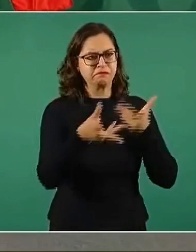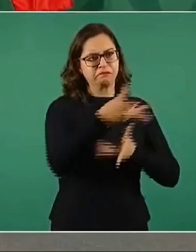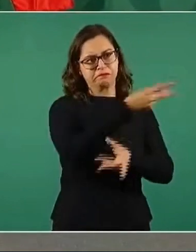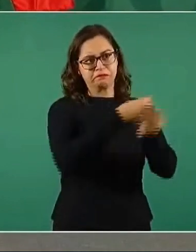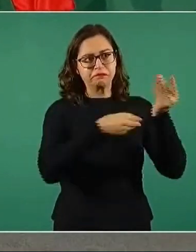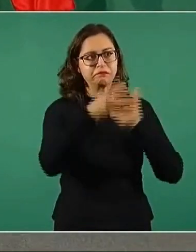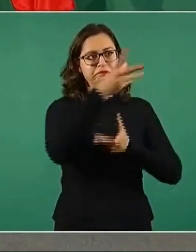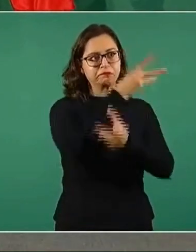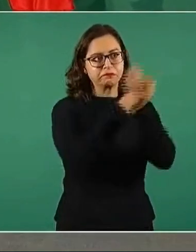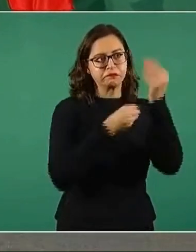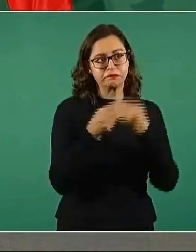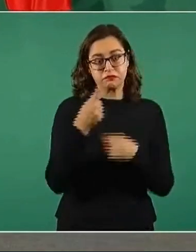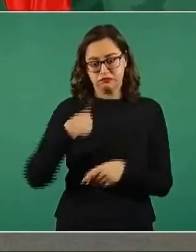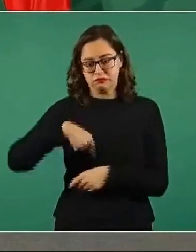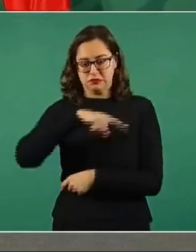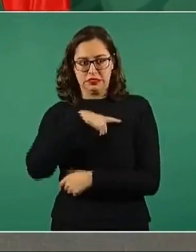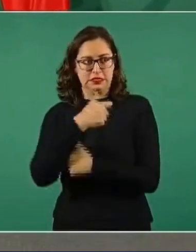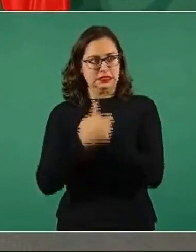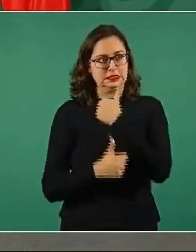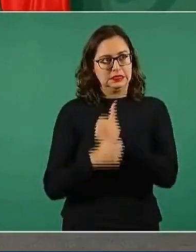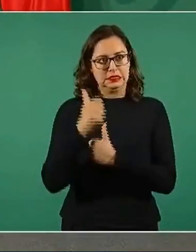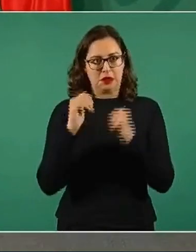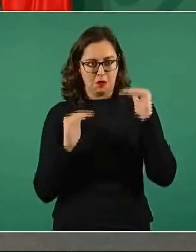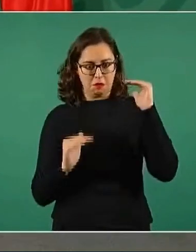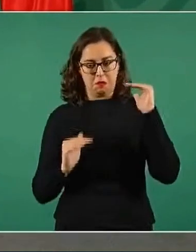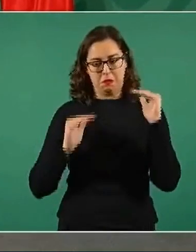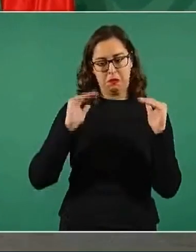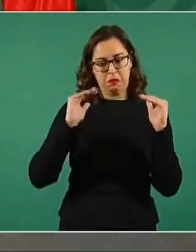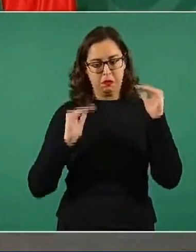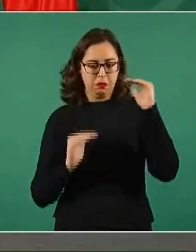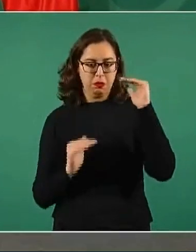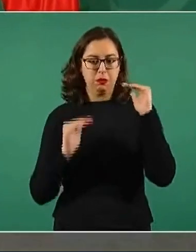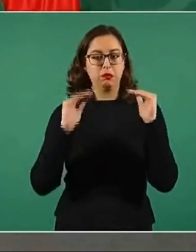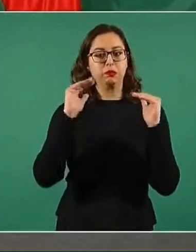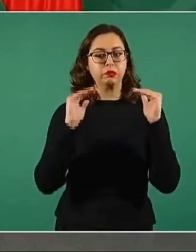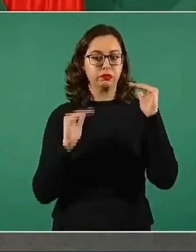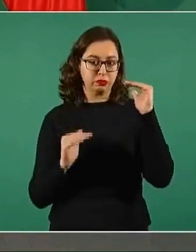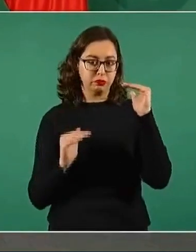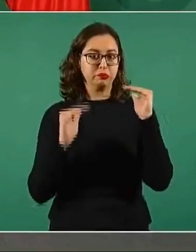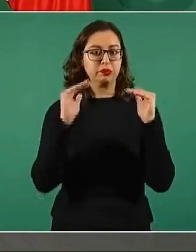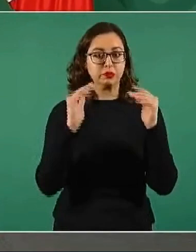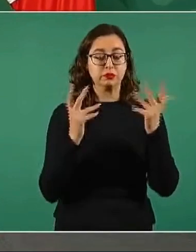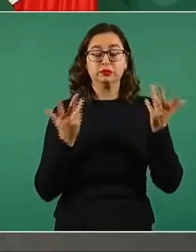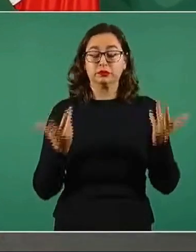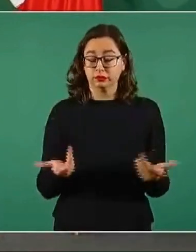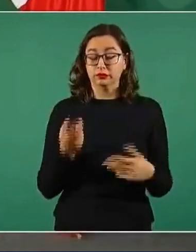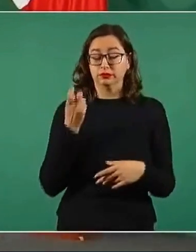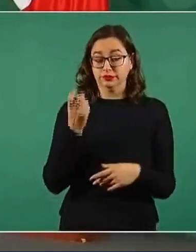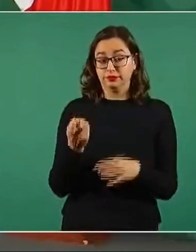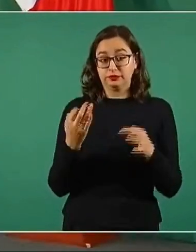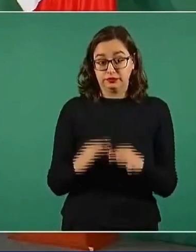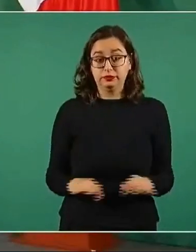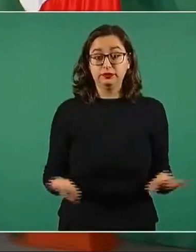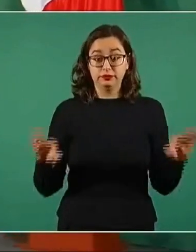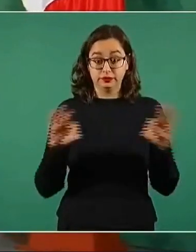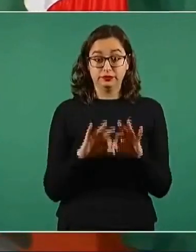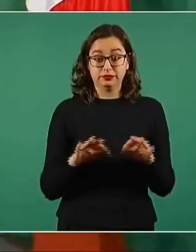porque están estimulando mucho el consumo y eso tiene un efecto